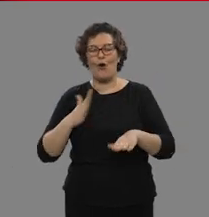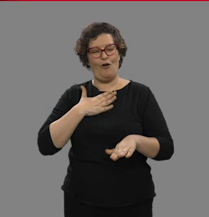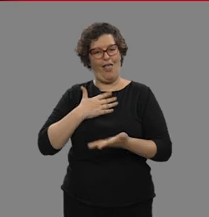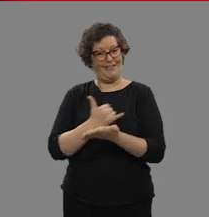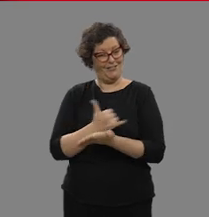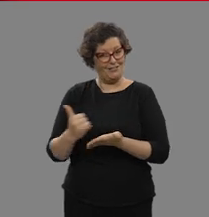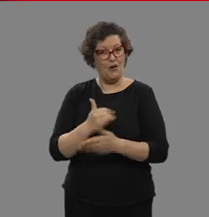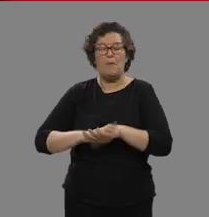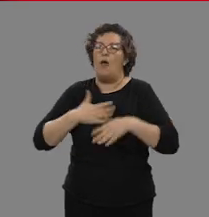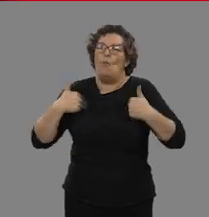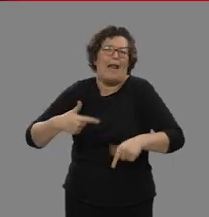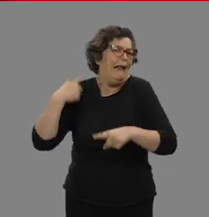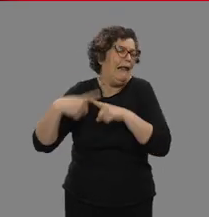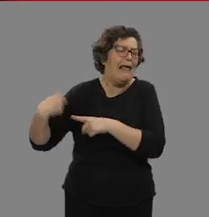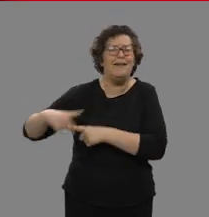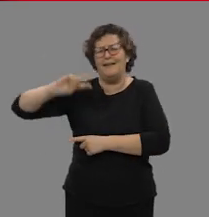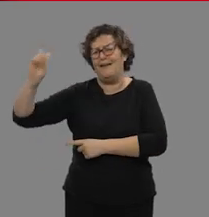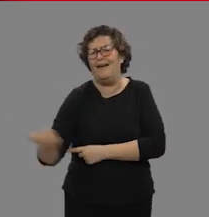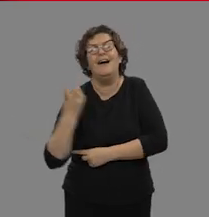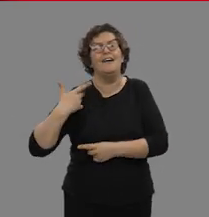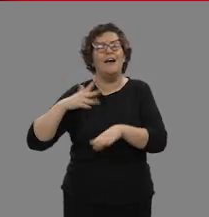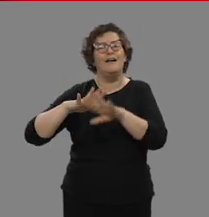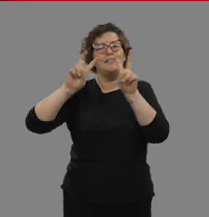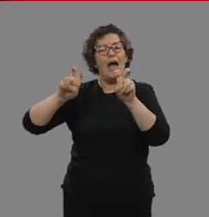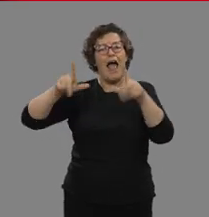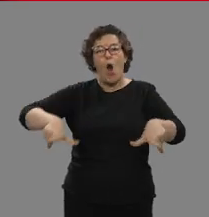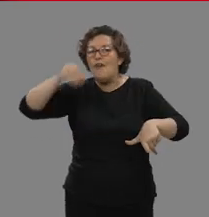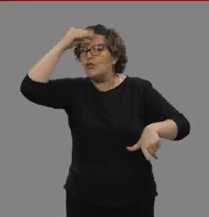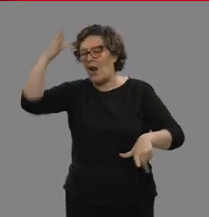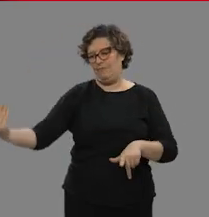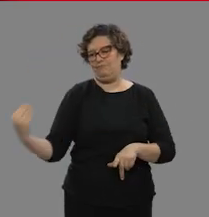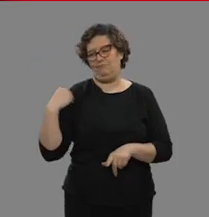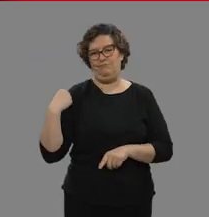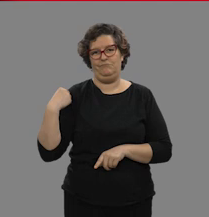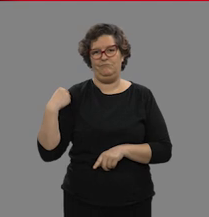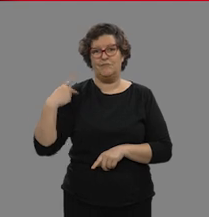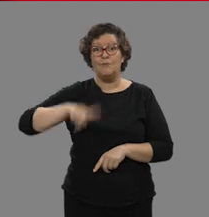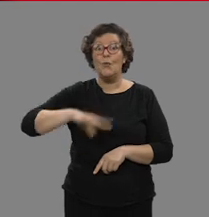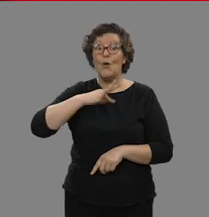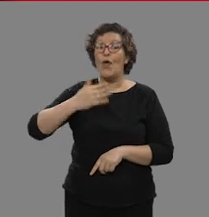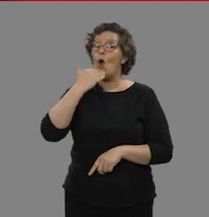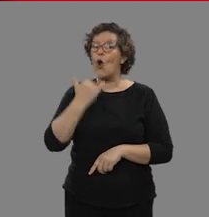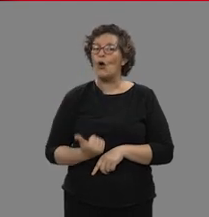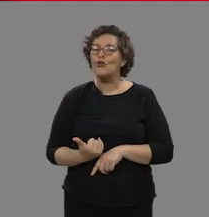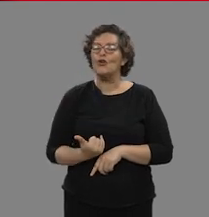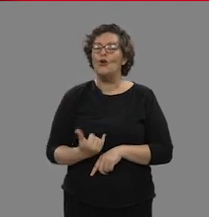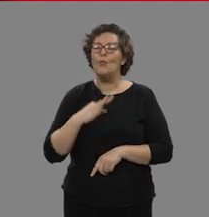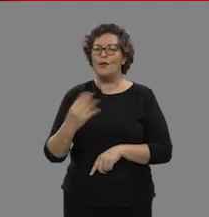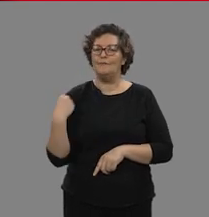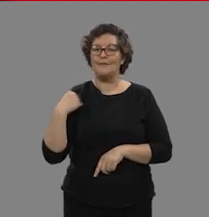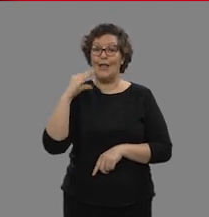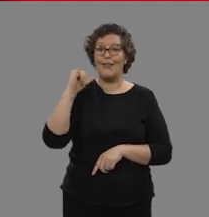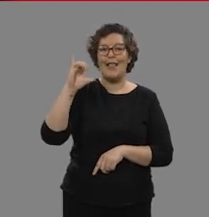cuestión relacionada con aula virtual. También podrás consultarme en la cuenta de correo electrónico